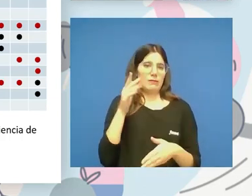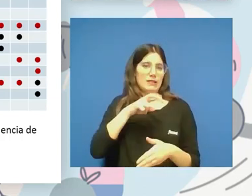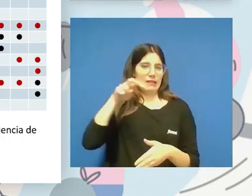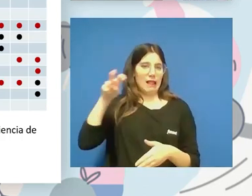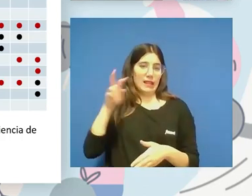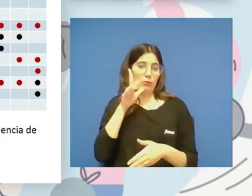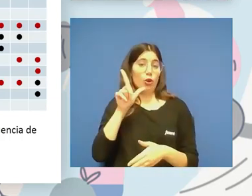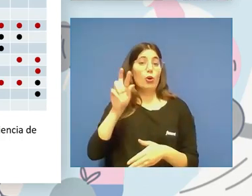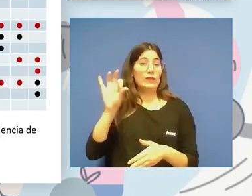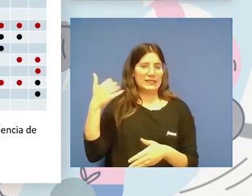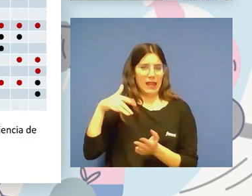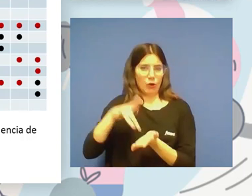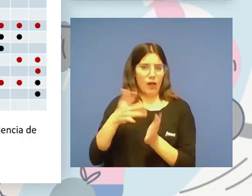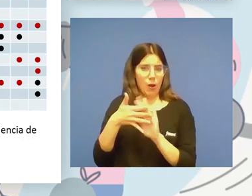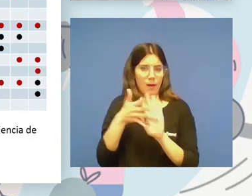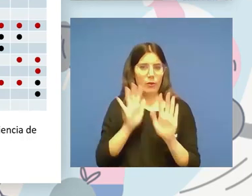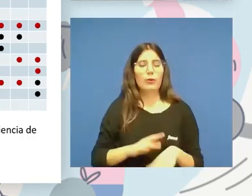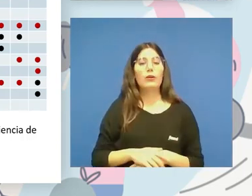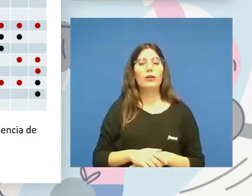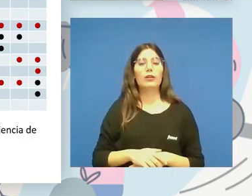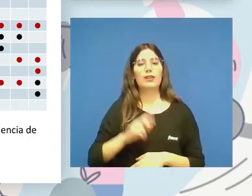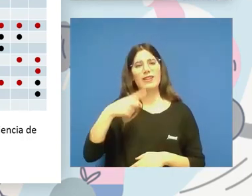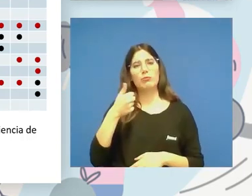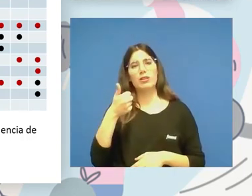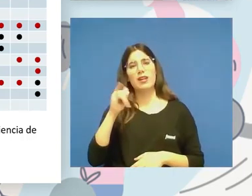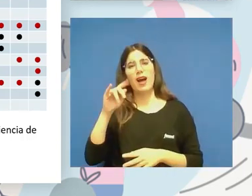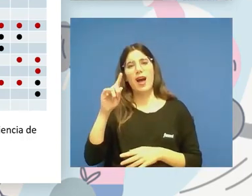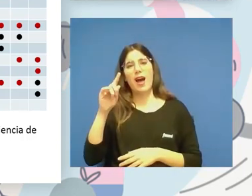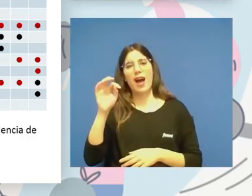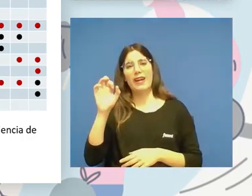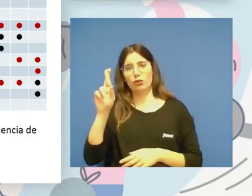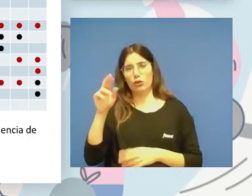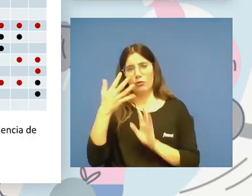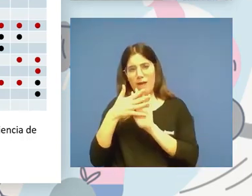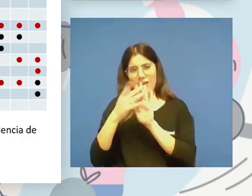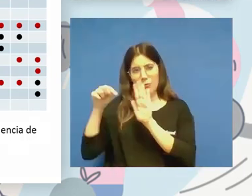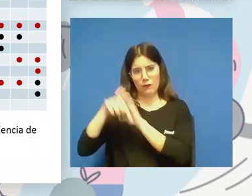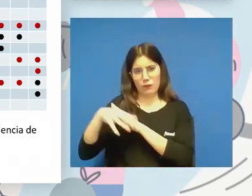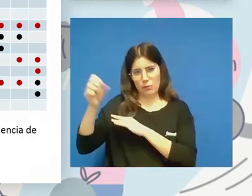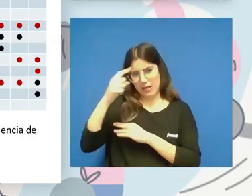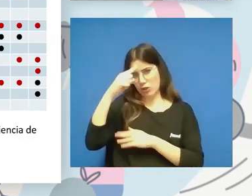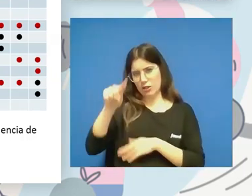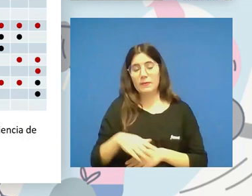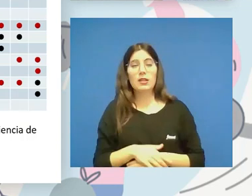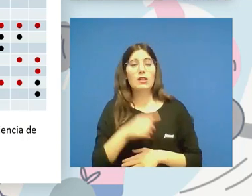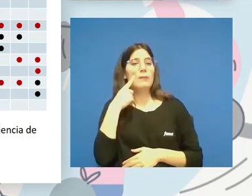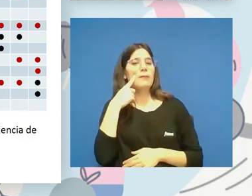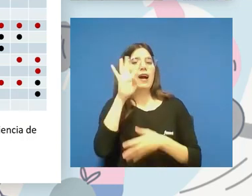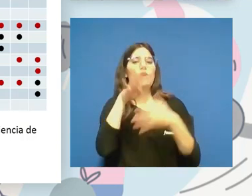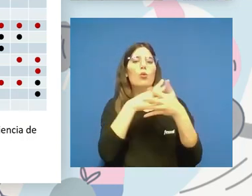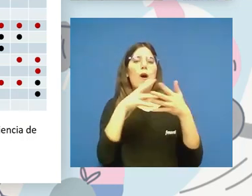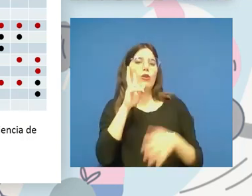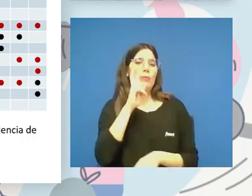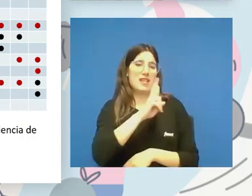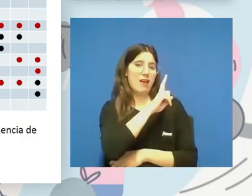de que ha puesto Luis, entonces, y que luego Aitor sé que va a puntualizar algunas. Fijaros este cuadro. Este cuadro